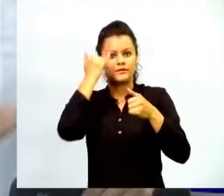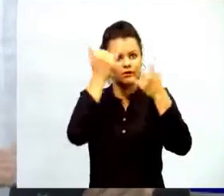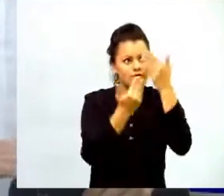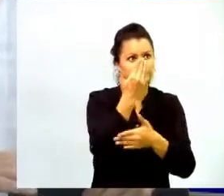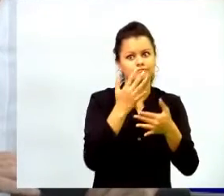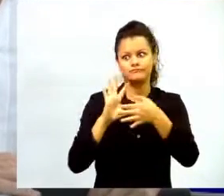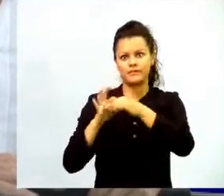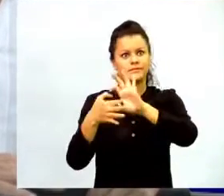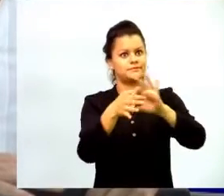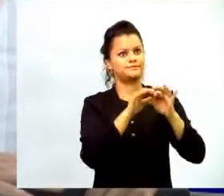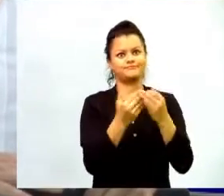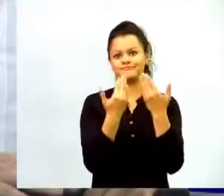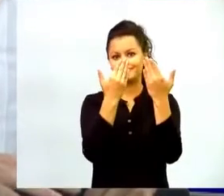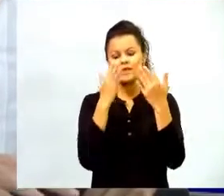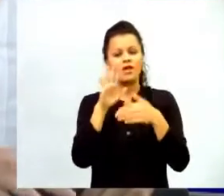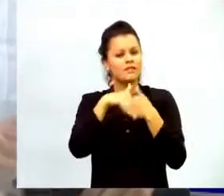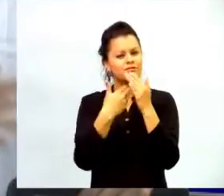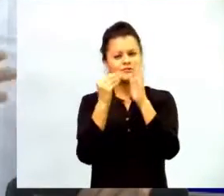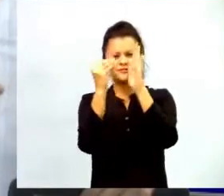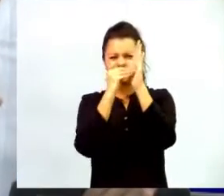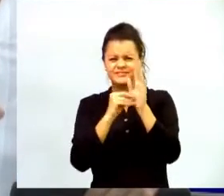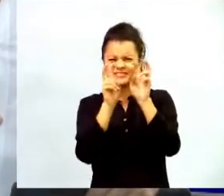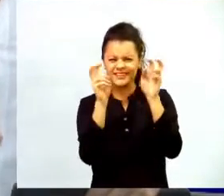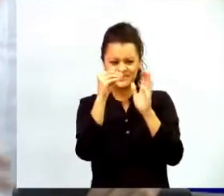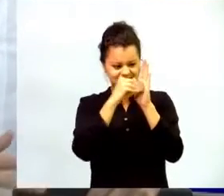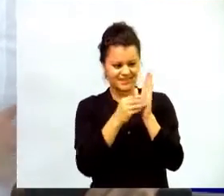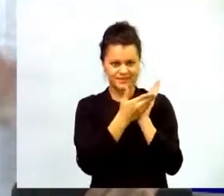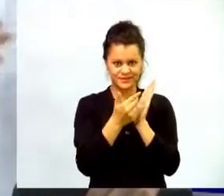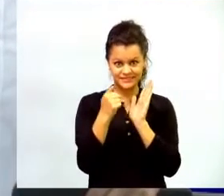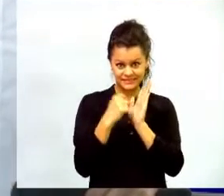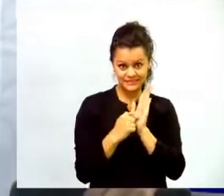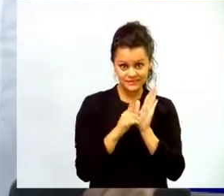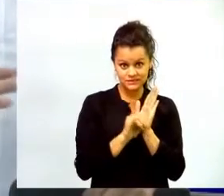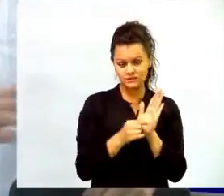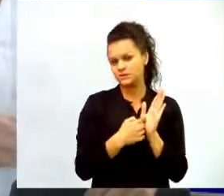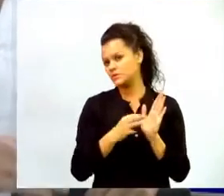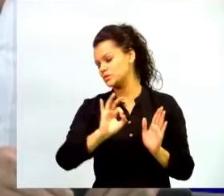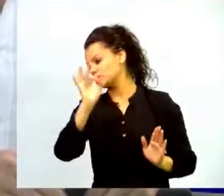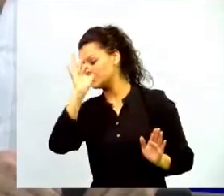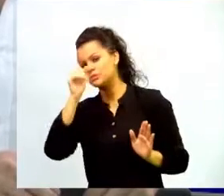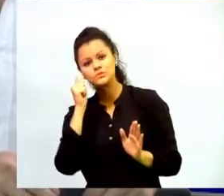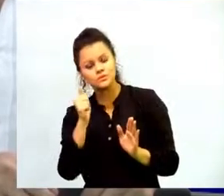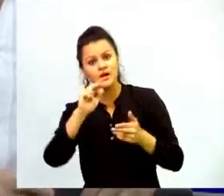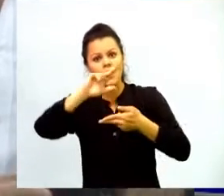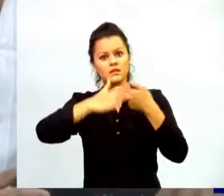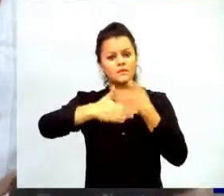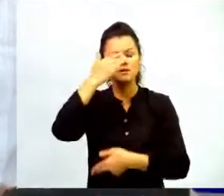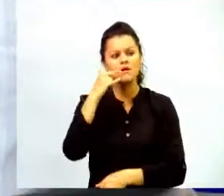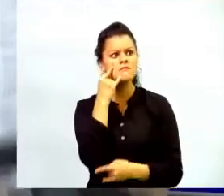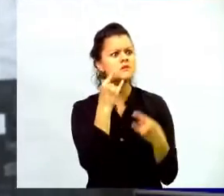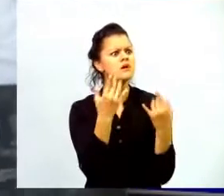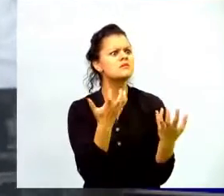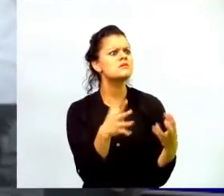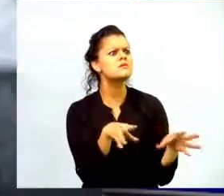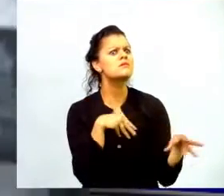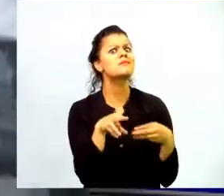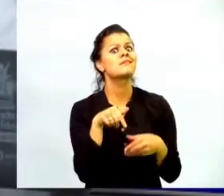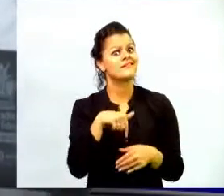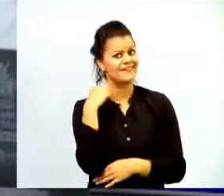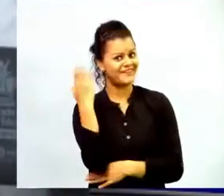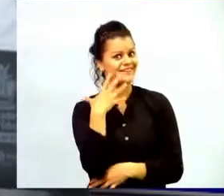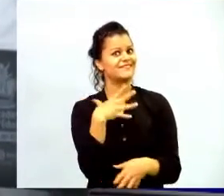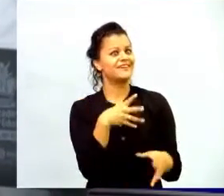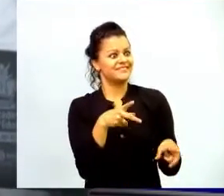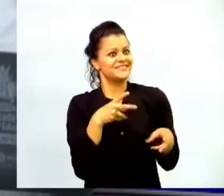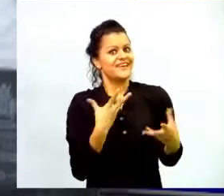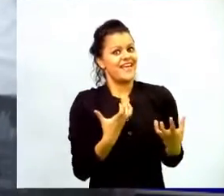educativos que hoy en día vienen precargados acá son una maravilla toda Latinoamérica envidia nuestros contenidos profesores recuerden en